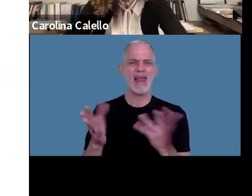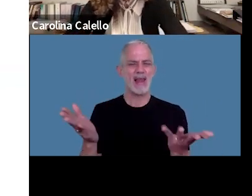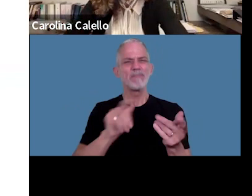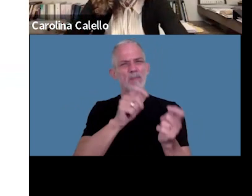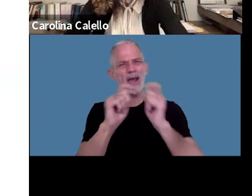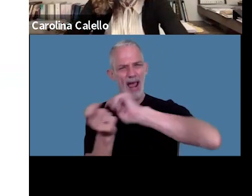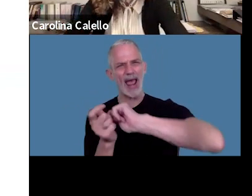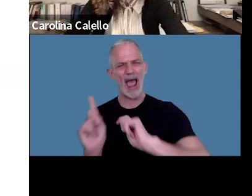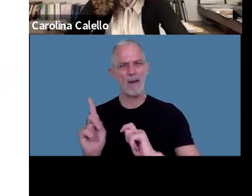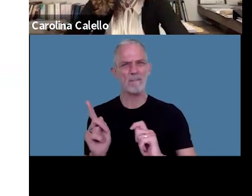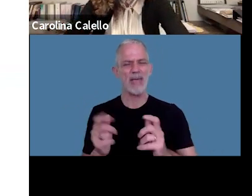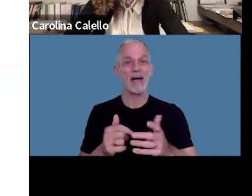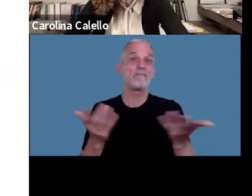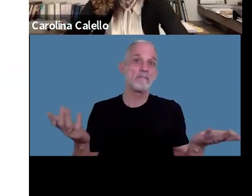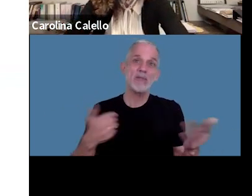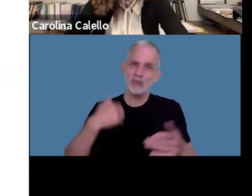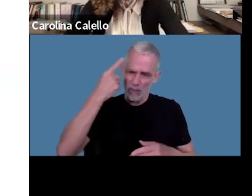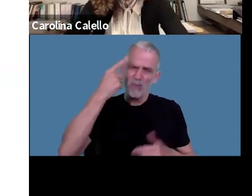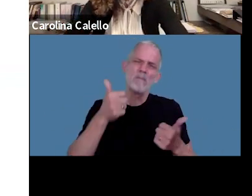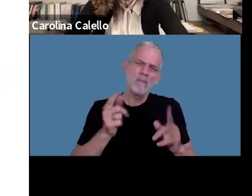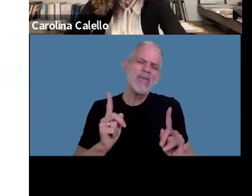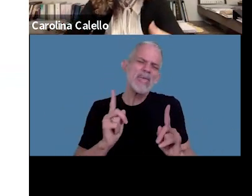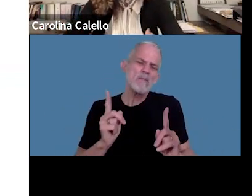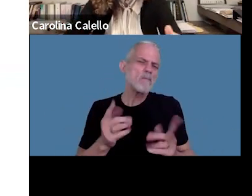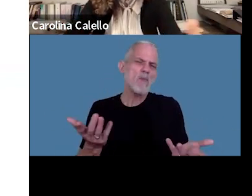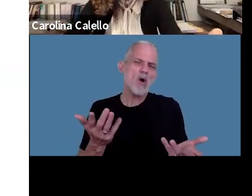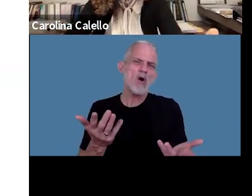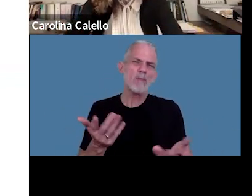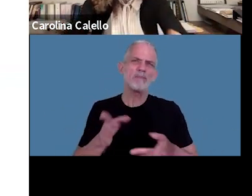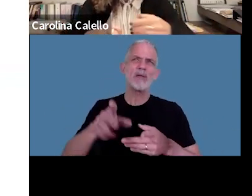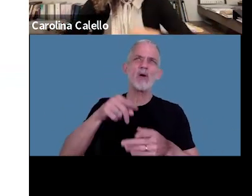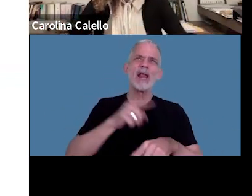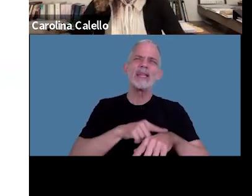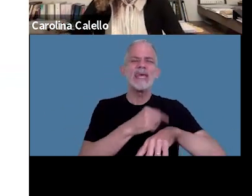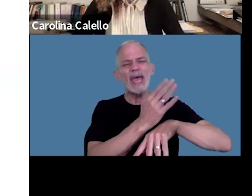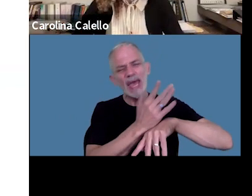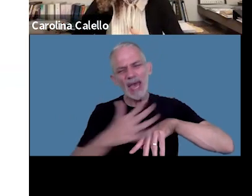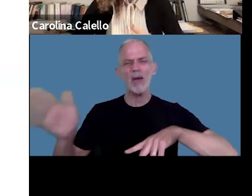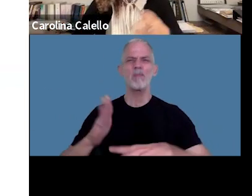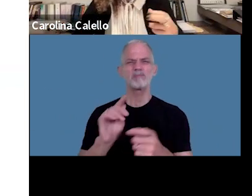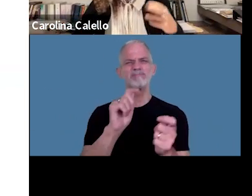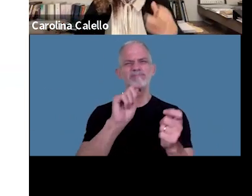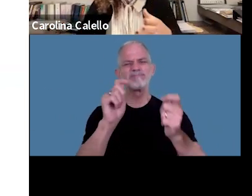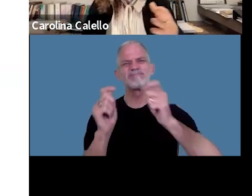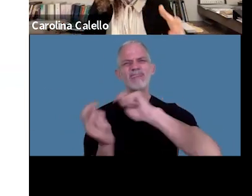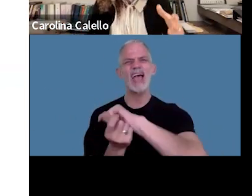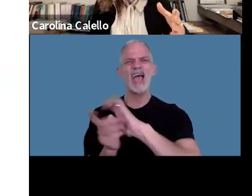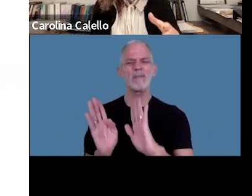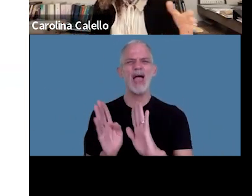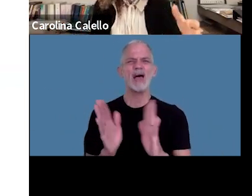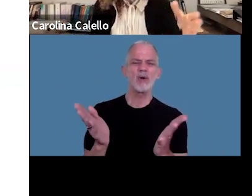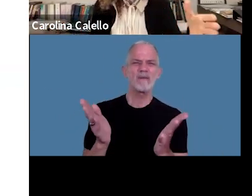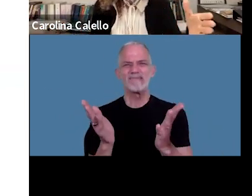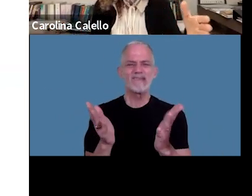con esto también va a pasar un poco eso en que con el tiempo se van a ir como depurando